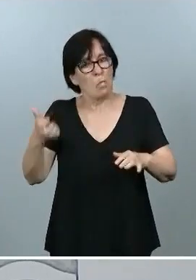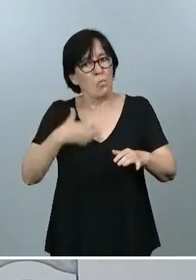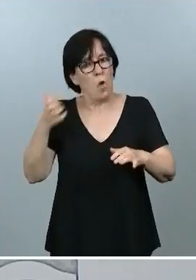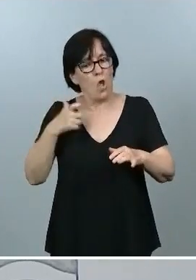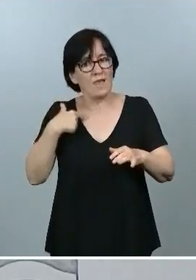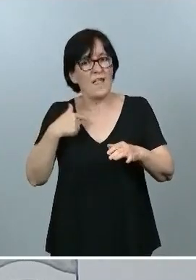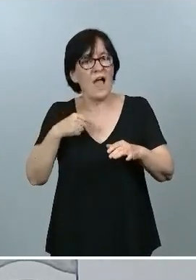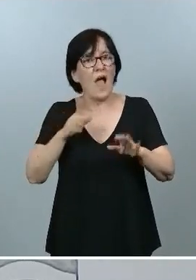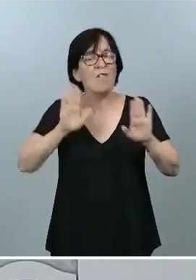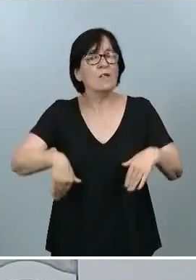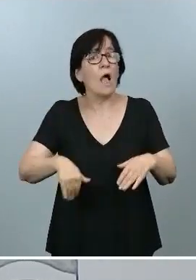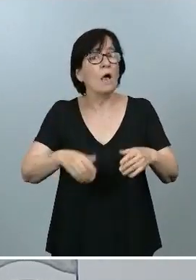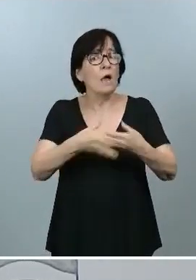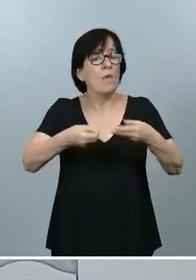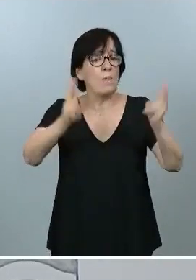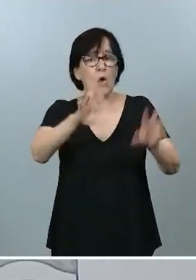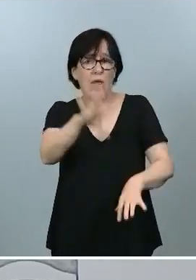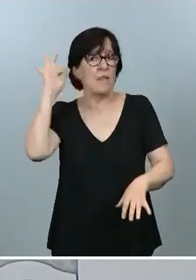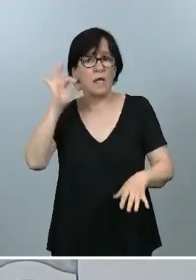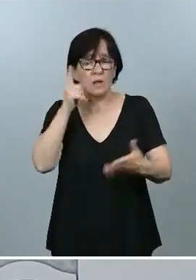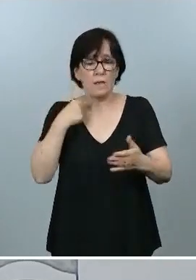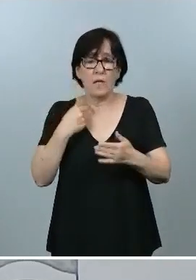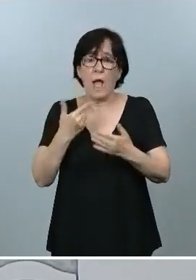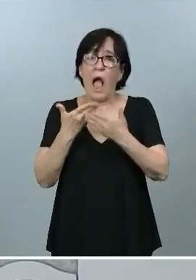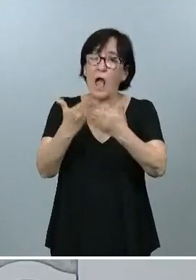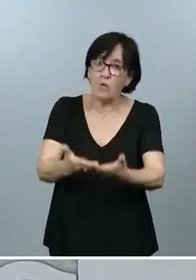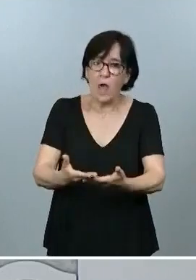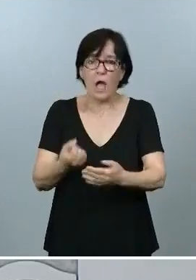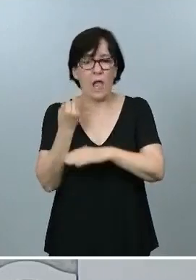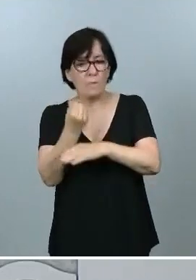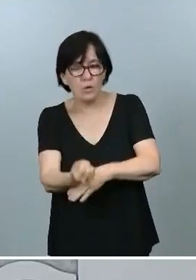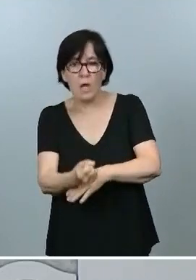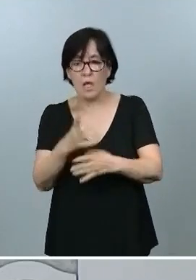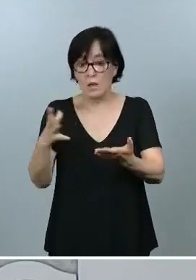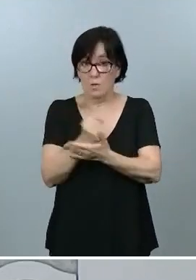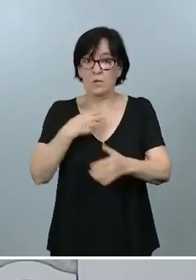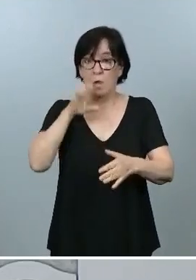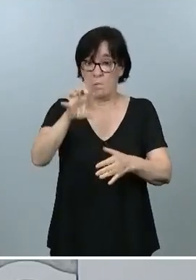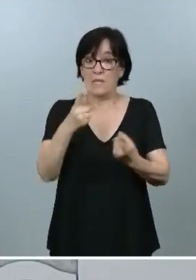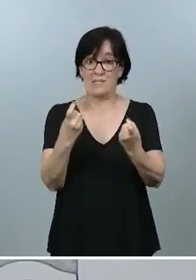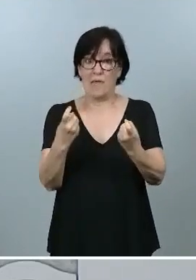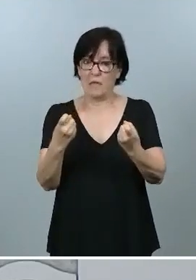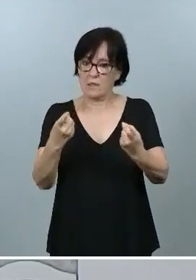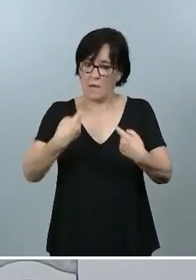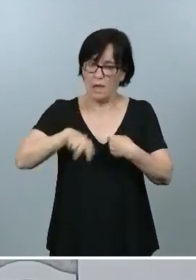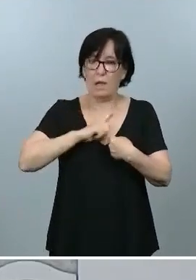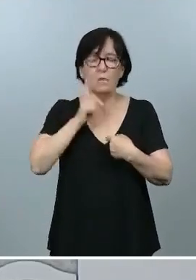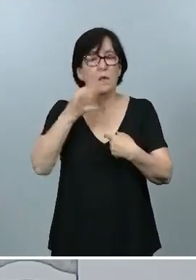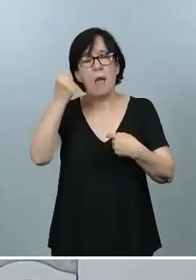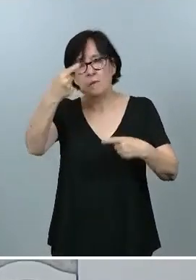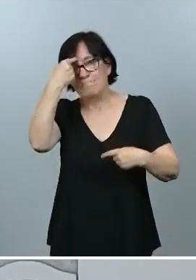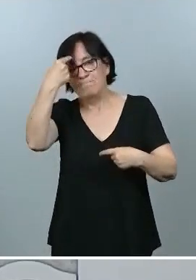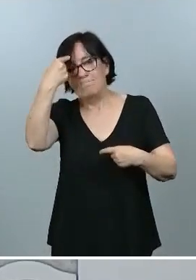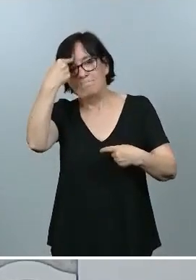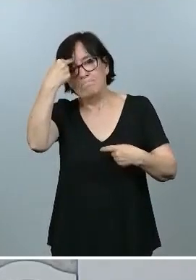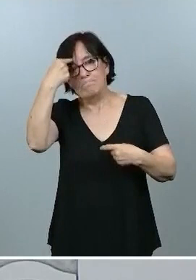y, por tanto, en vez de ayudar y arrimar al hombro en este momento en que todo el país nos necesita, pues está más obsesionada por todas